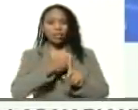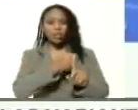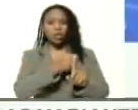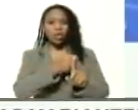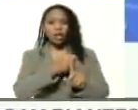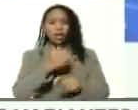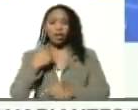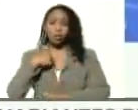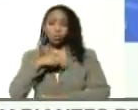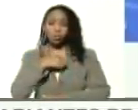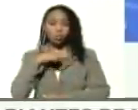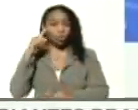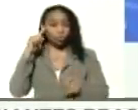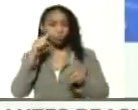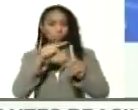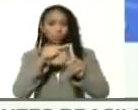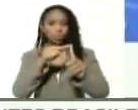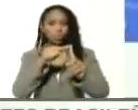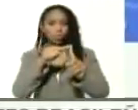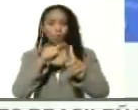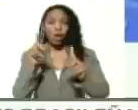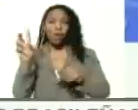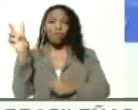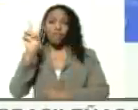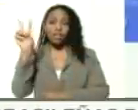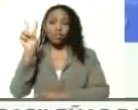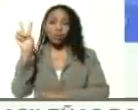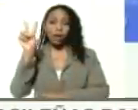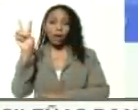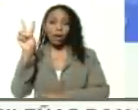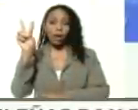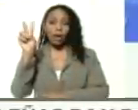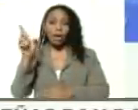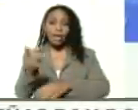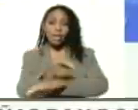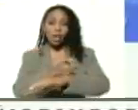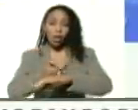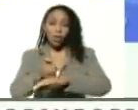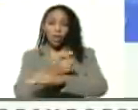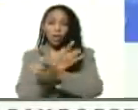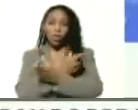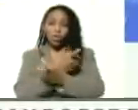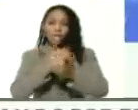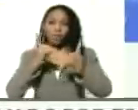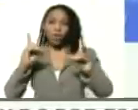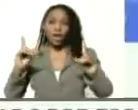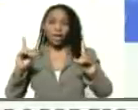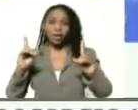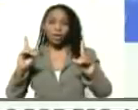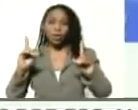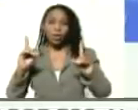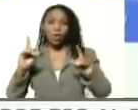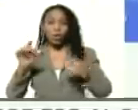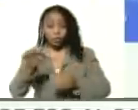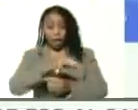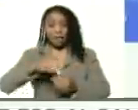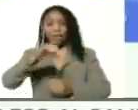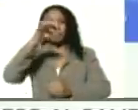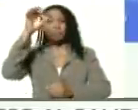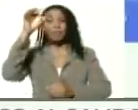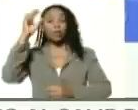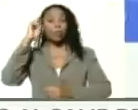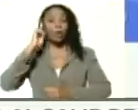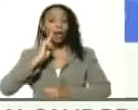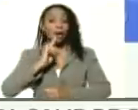las que somos objeto. Venezuela y su gobierno democrático, con el espíritu bolivariano de la